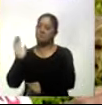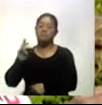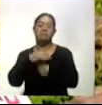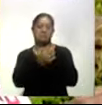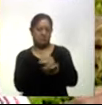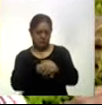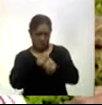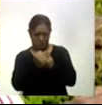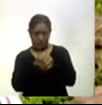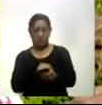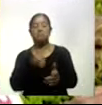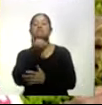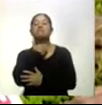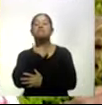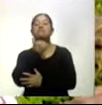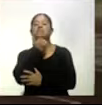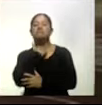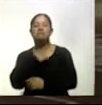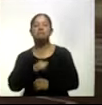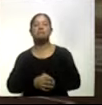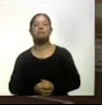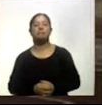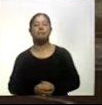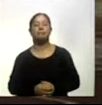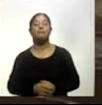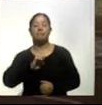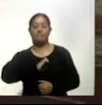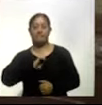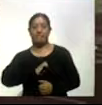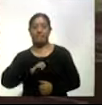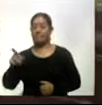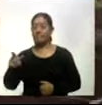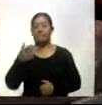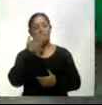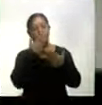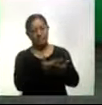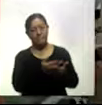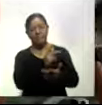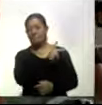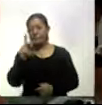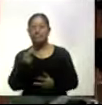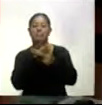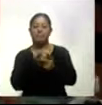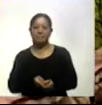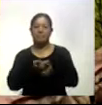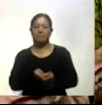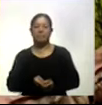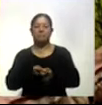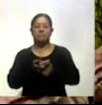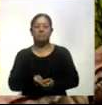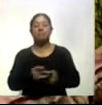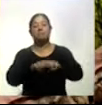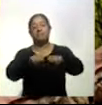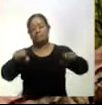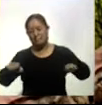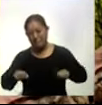el gel El entrenador pidió paciencia a jugadores equipos y ligas Creo